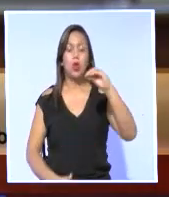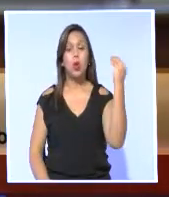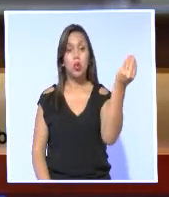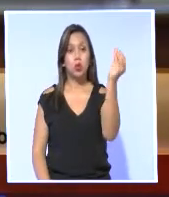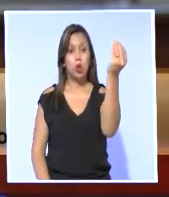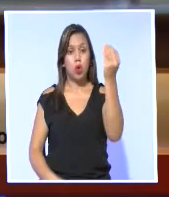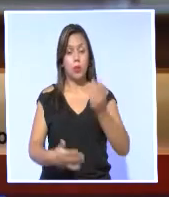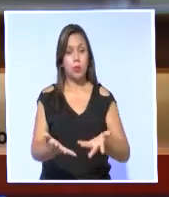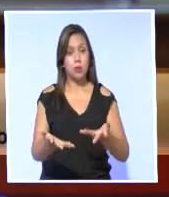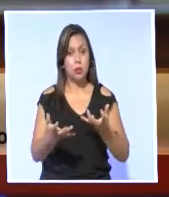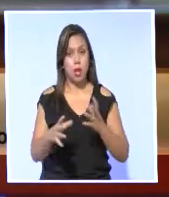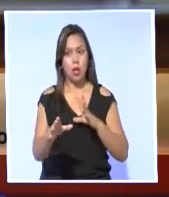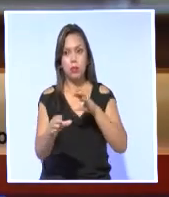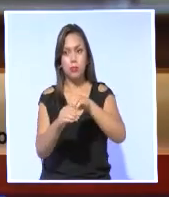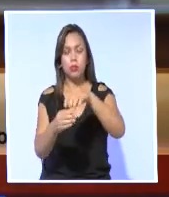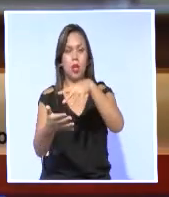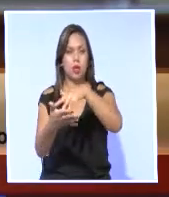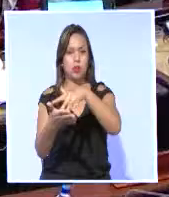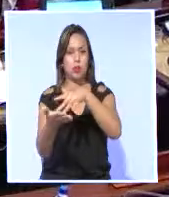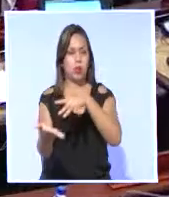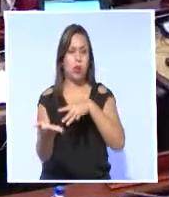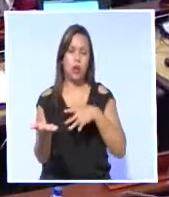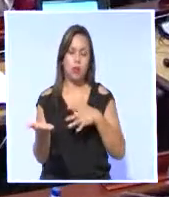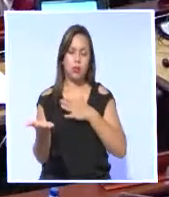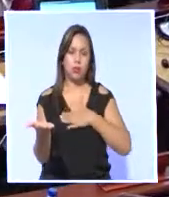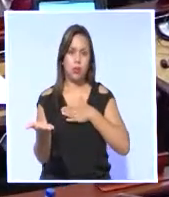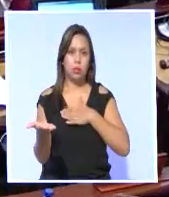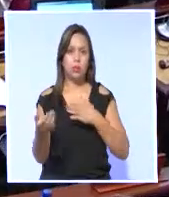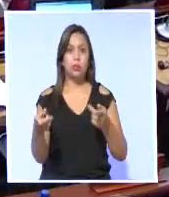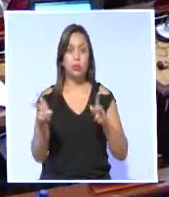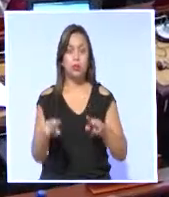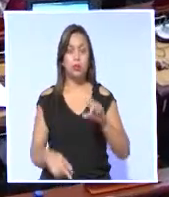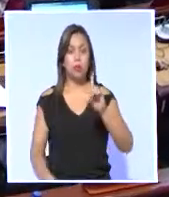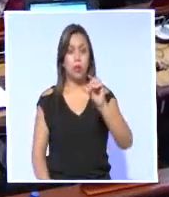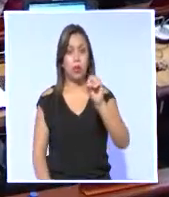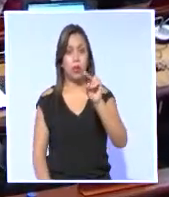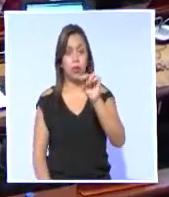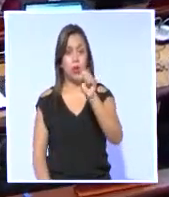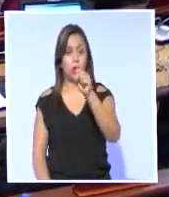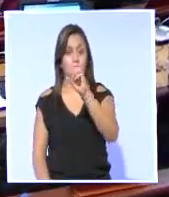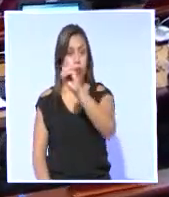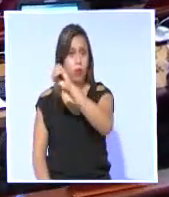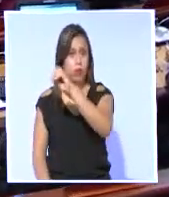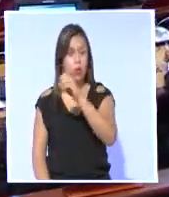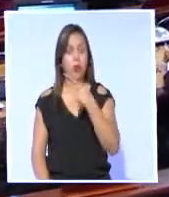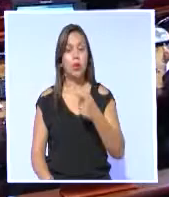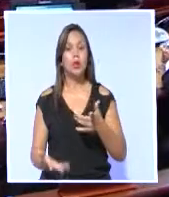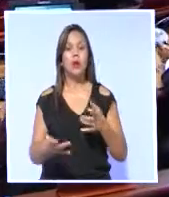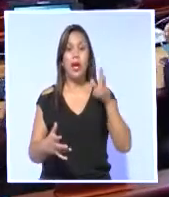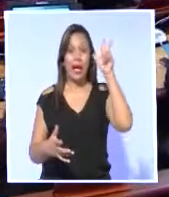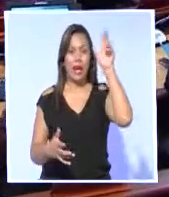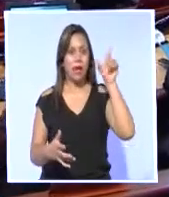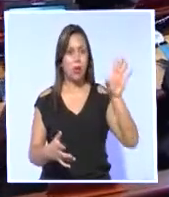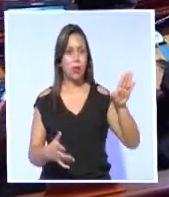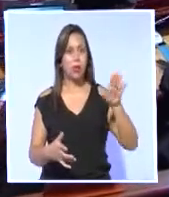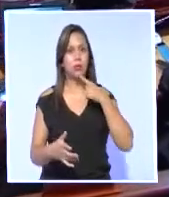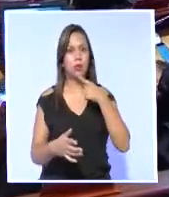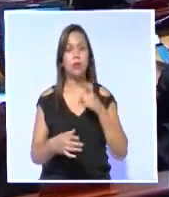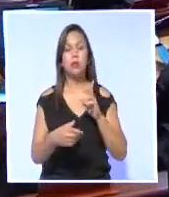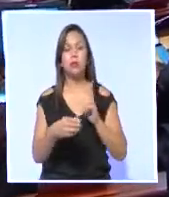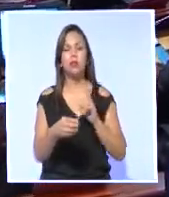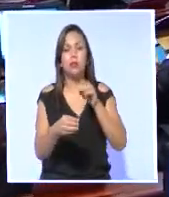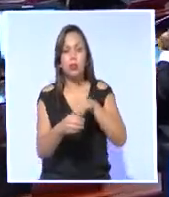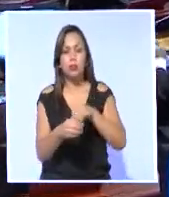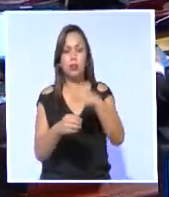estudiando en el lugar que los vio nacer. En tanto que Patricio Donoso, por el movimiento CREO, solicitó garantizar el acceso a la educación superior